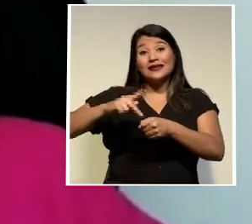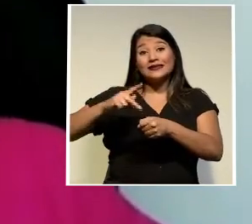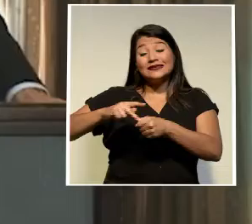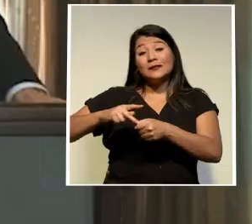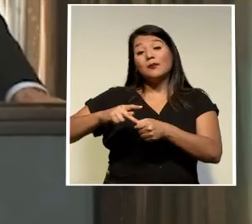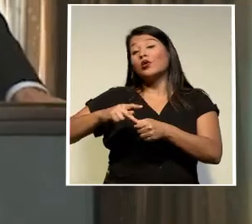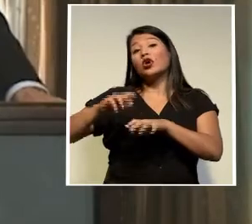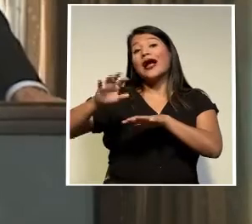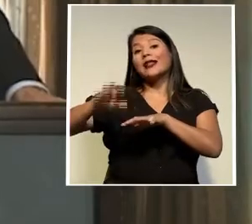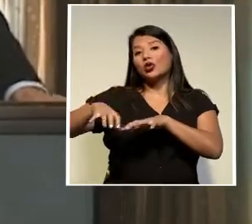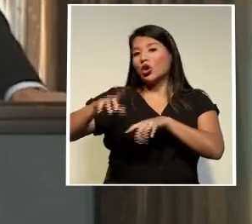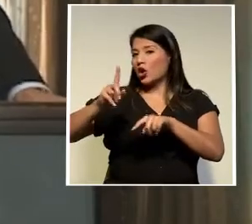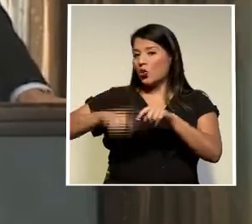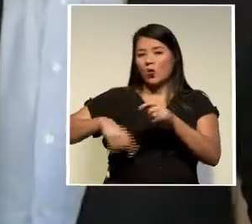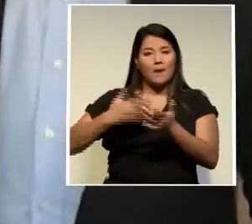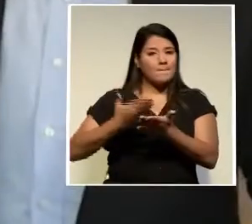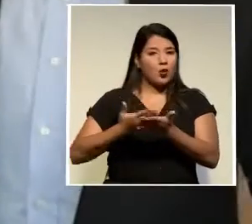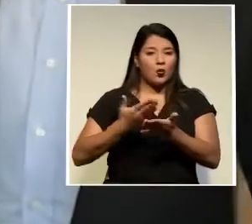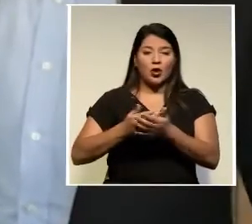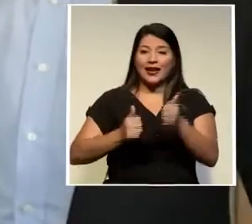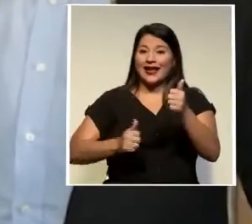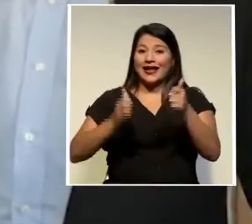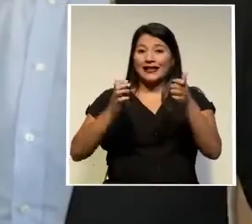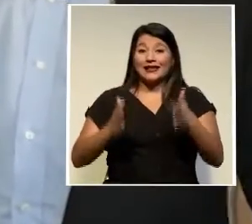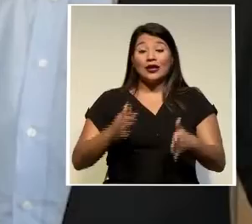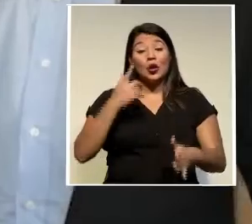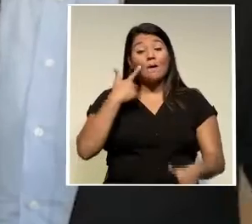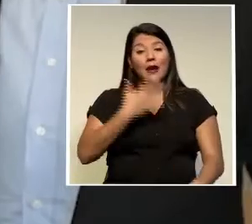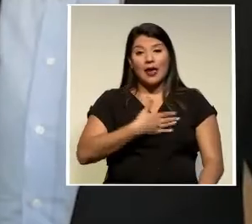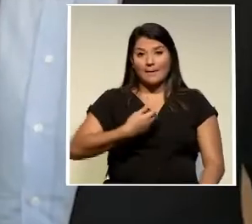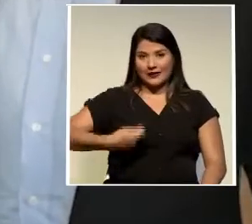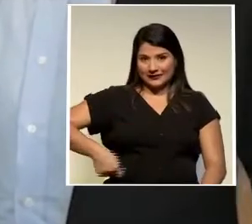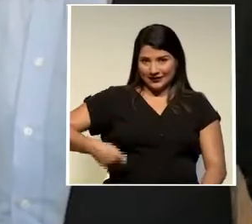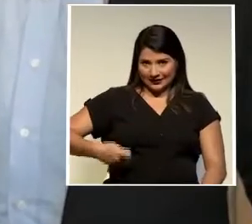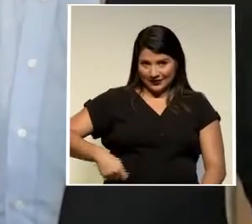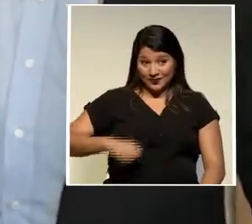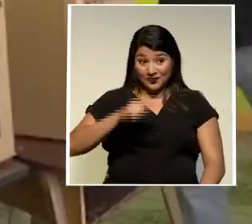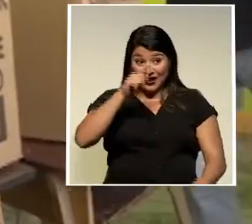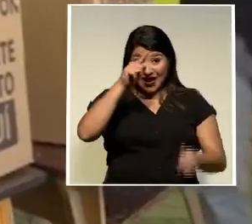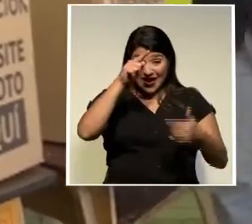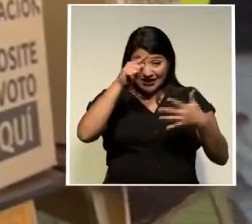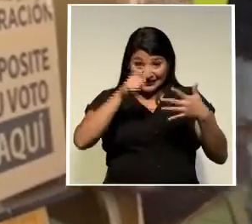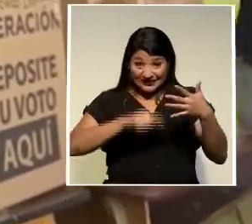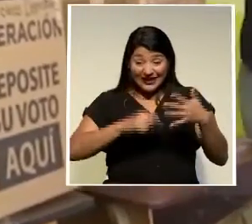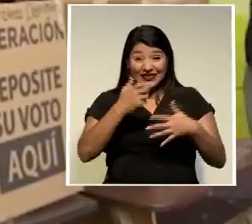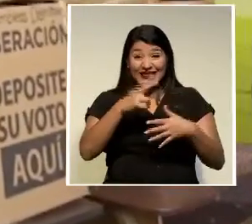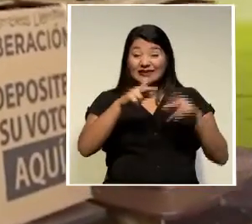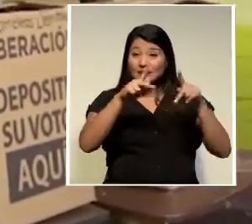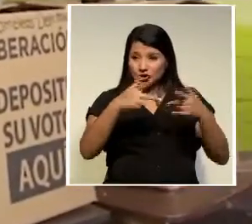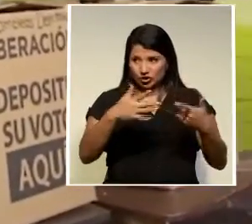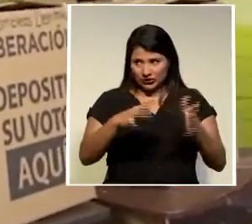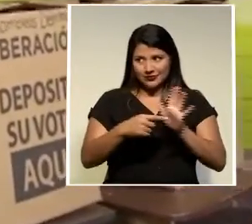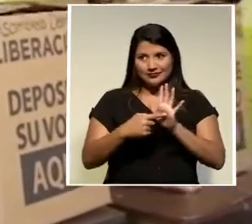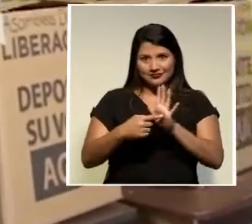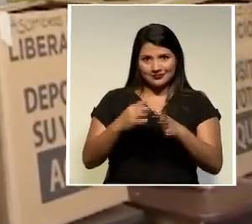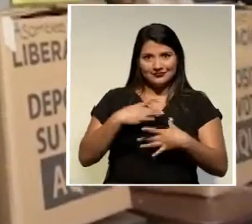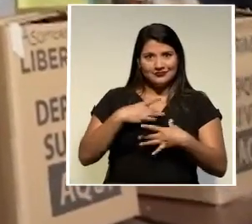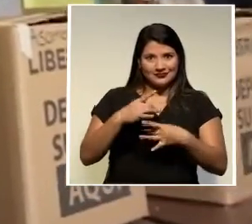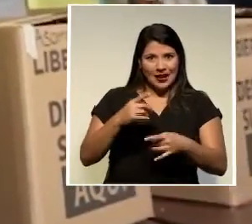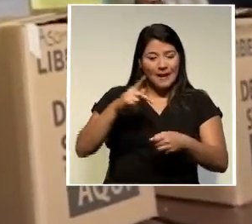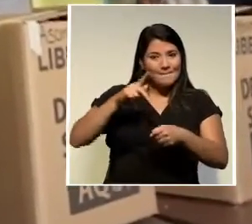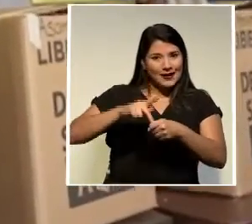candidatos estas personas que ya han manifestado públicamente su interés de dirigir a Costa Rica a partir del 2022